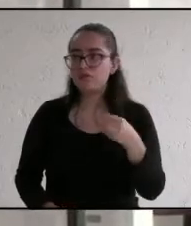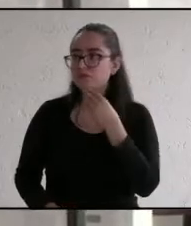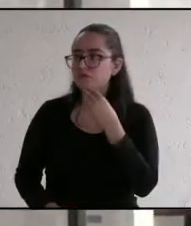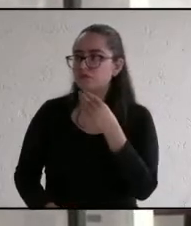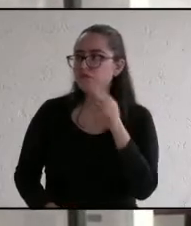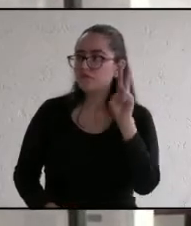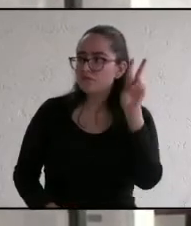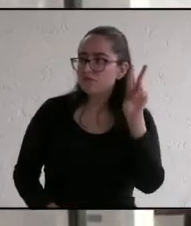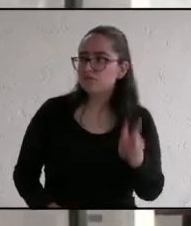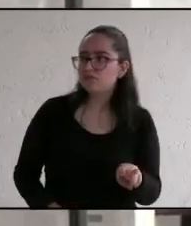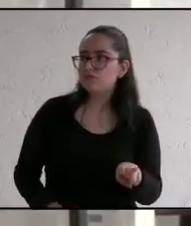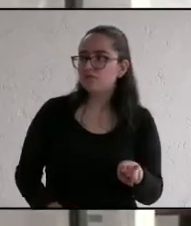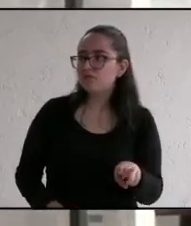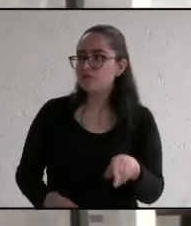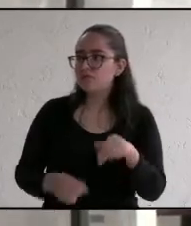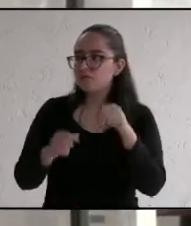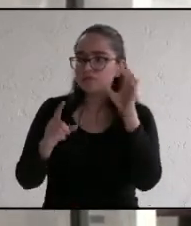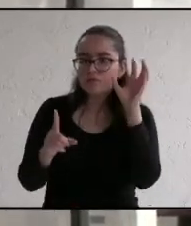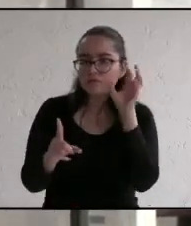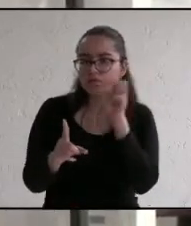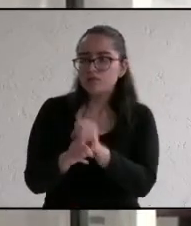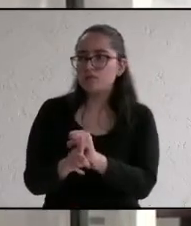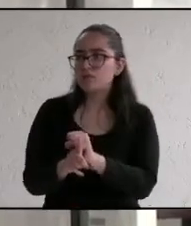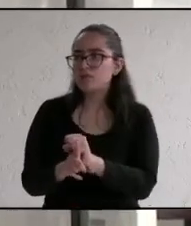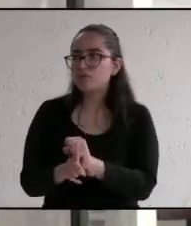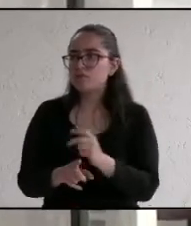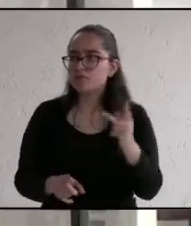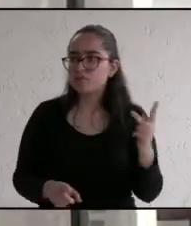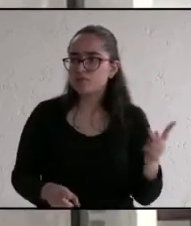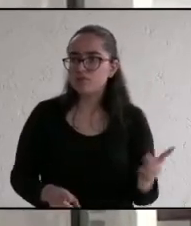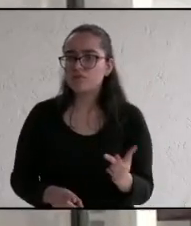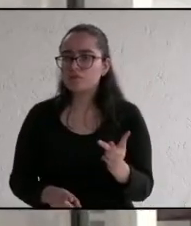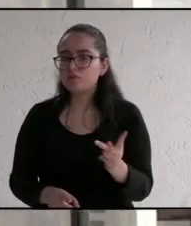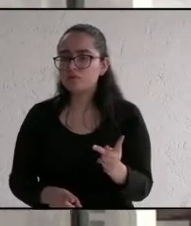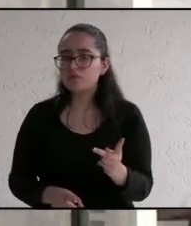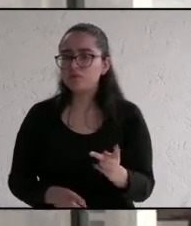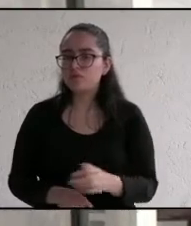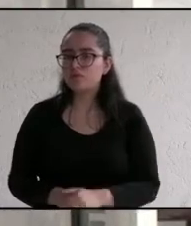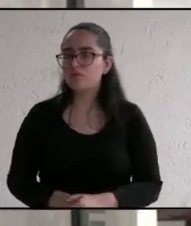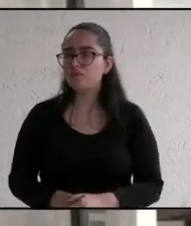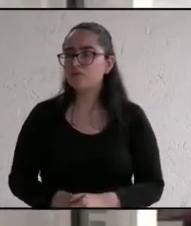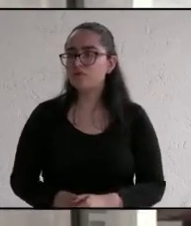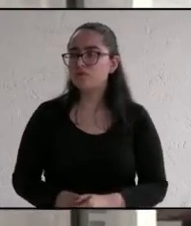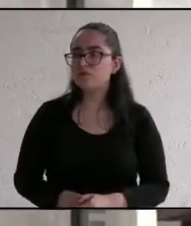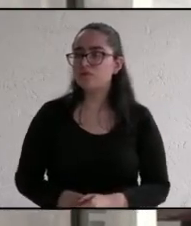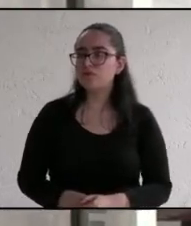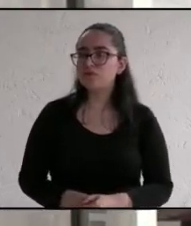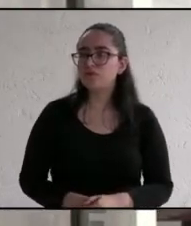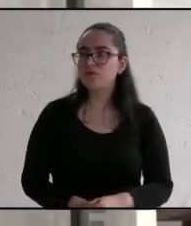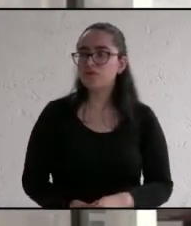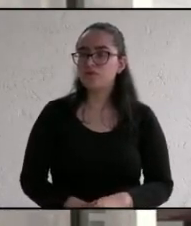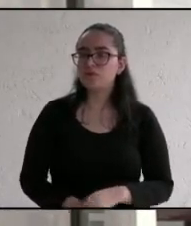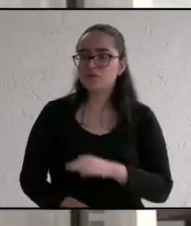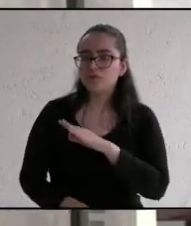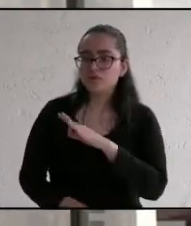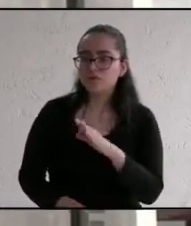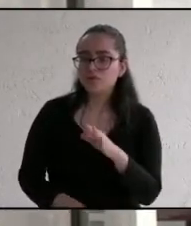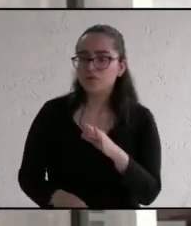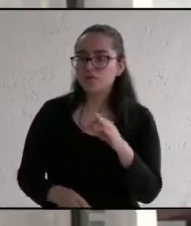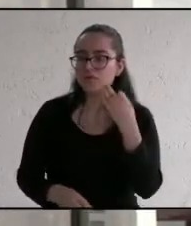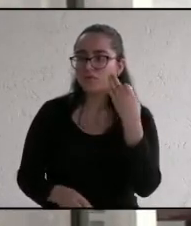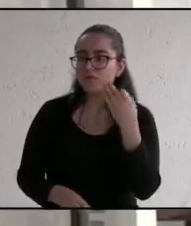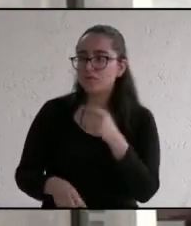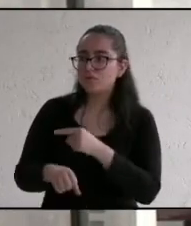enfocamos en la respuesta de la pregunta pasada pero como bien quedó demostrado es que nos quedaba muy corta y dejábamos pudimos haber dejado tiempo como